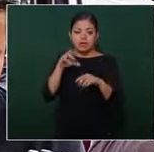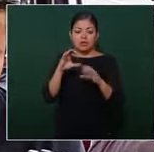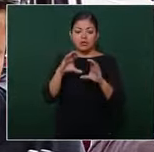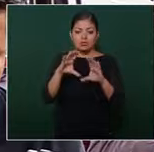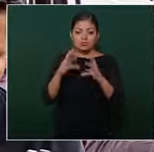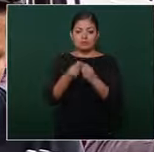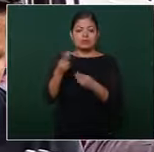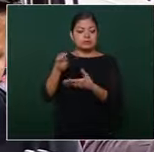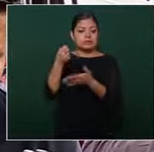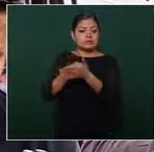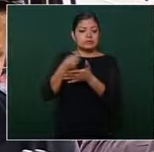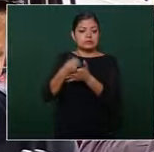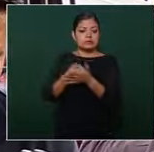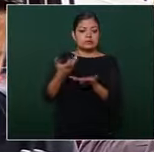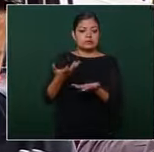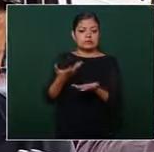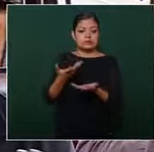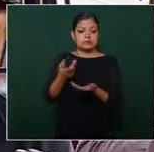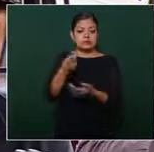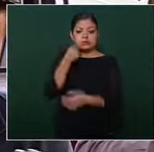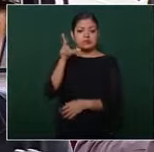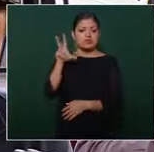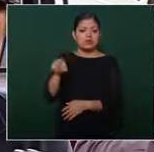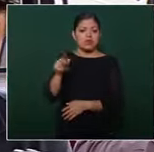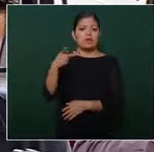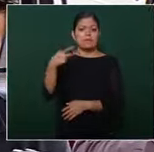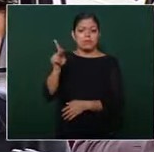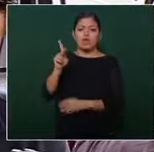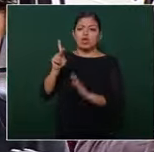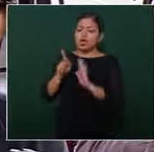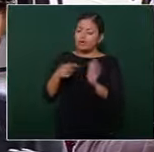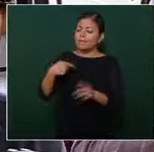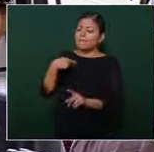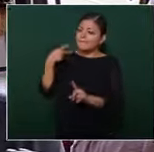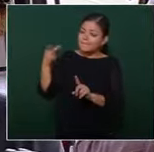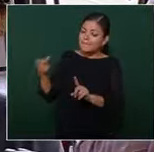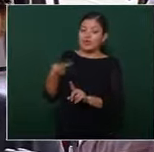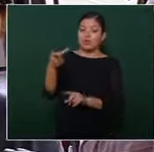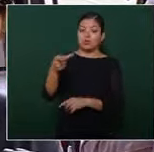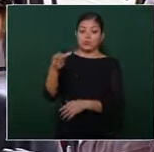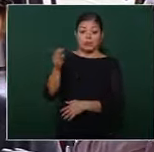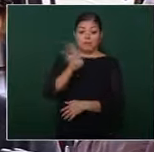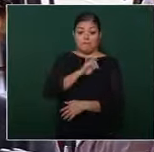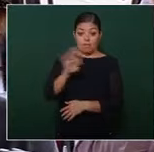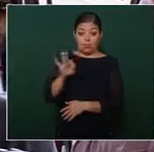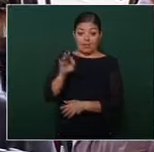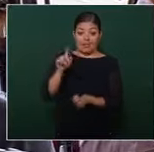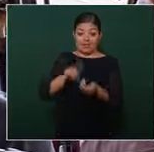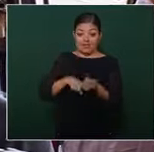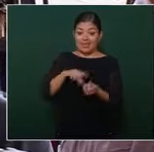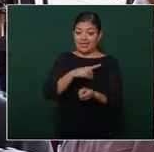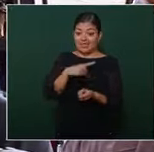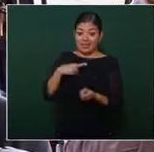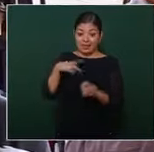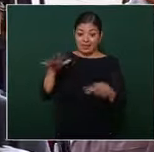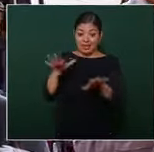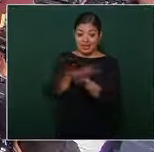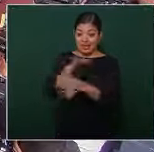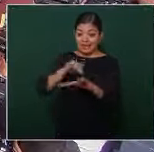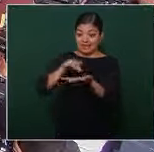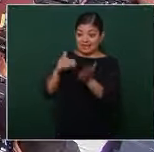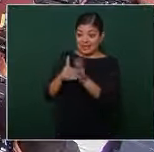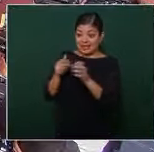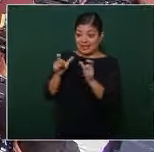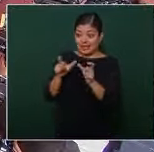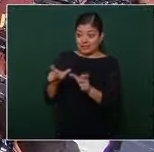insistentemente y usted dice que no pero vuelvo a la pregunta ¿habría la posibilidad de cambiar la estrategia de seguridad? no